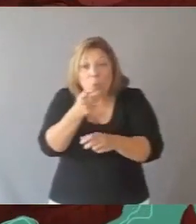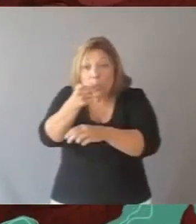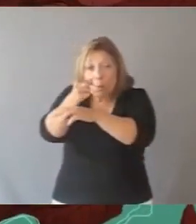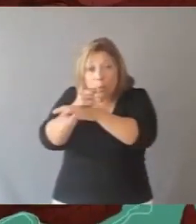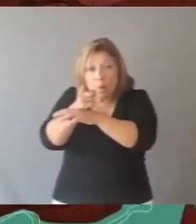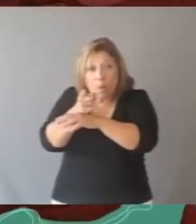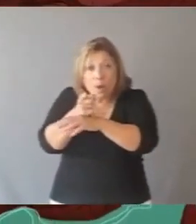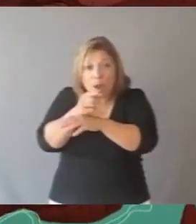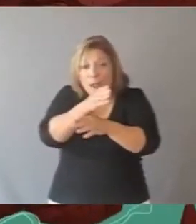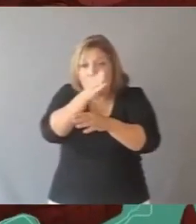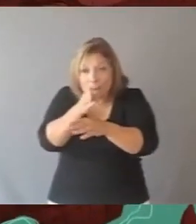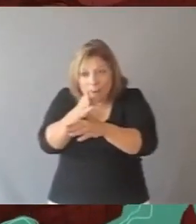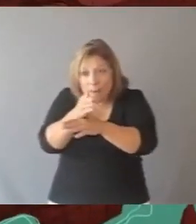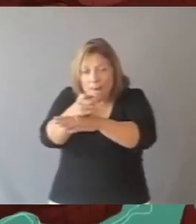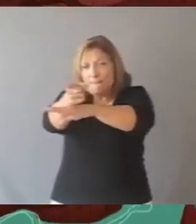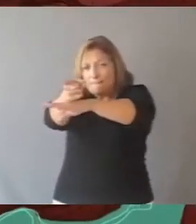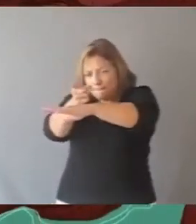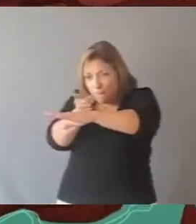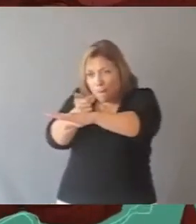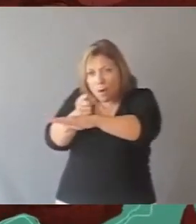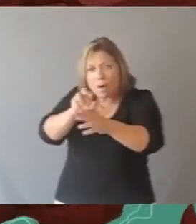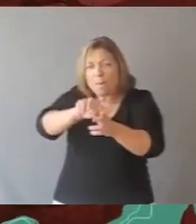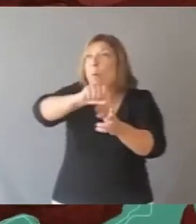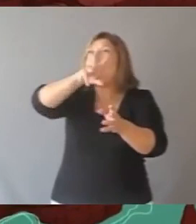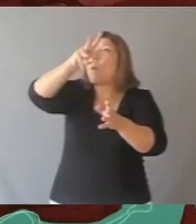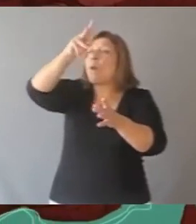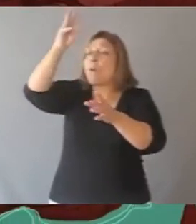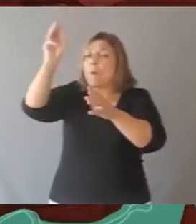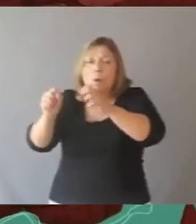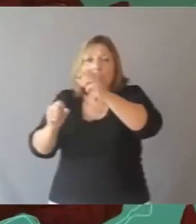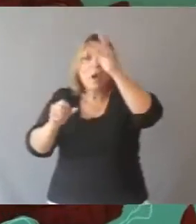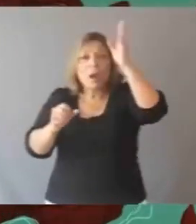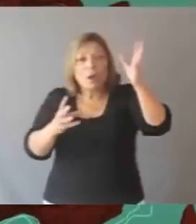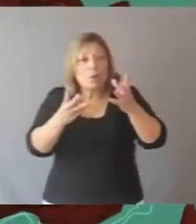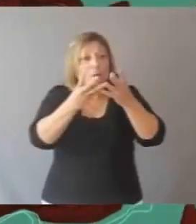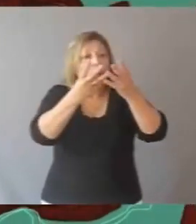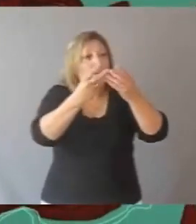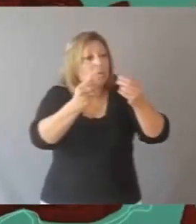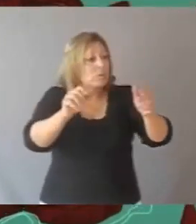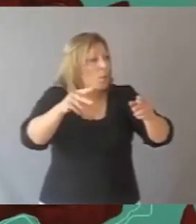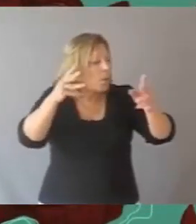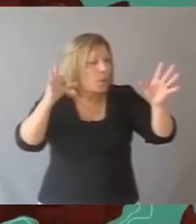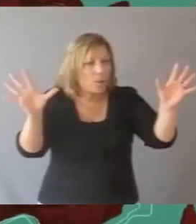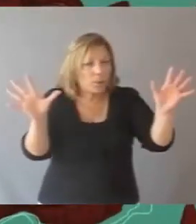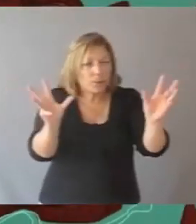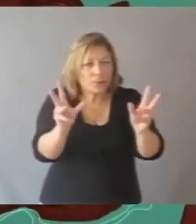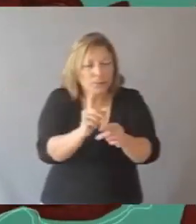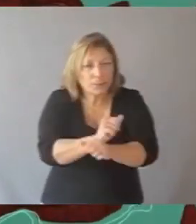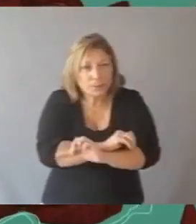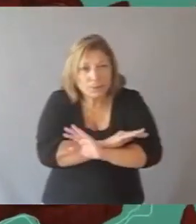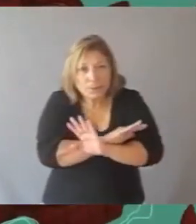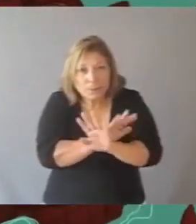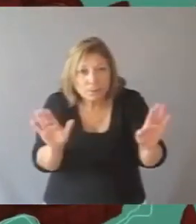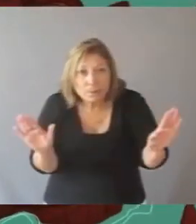segunda reventó al lado de la primera y otro pedazo de dique voló por el aire. Y así fueron deshaciendo el dique. Y no